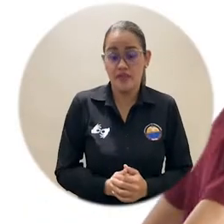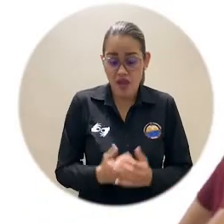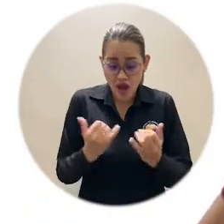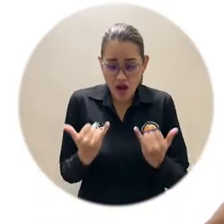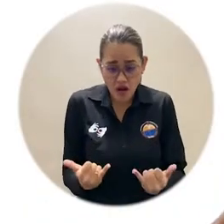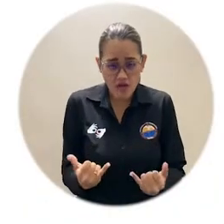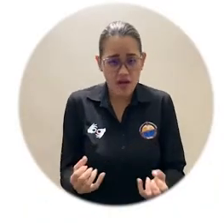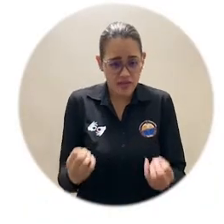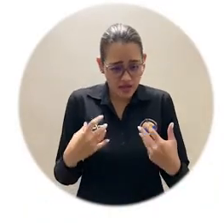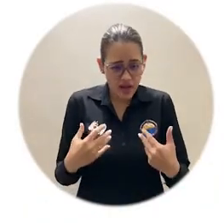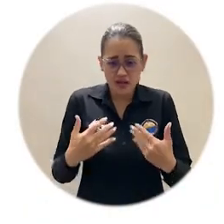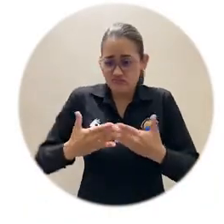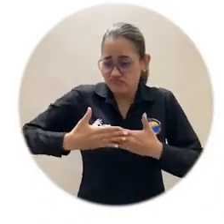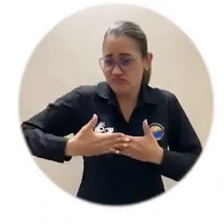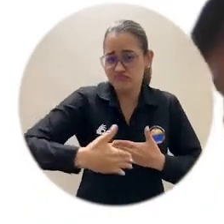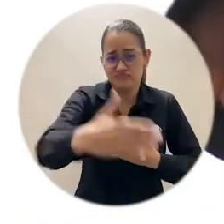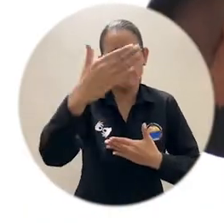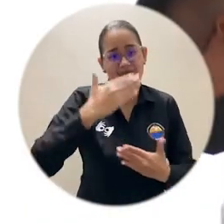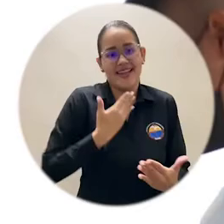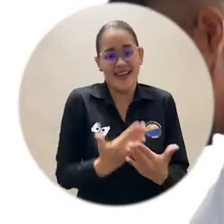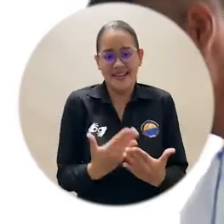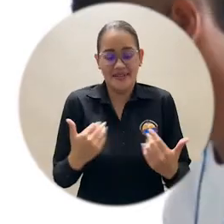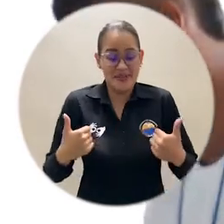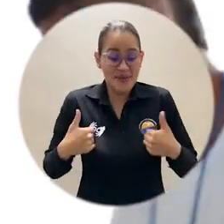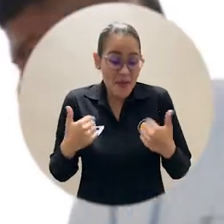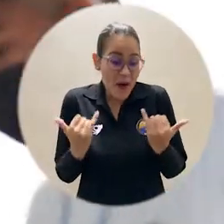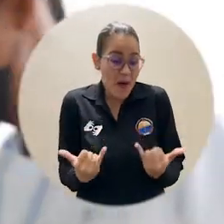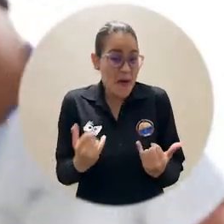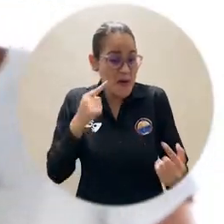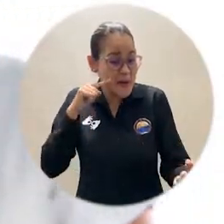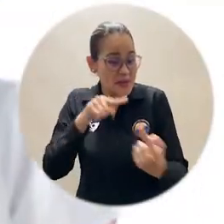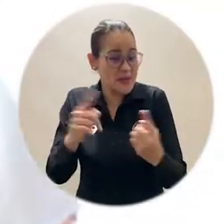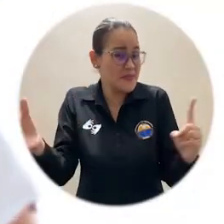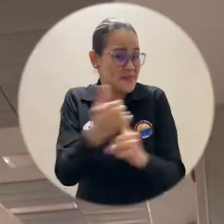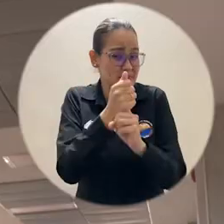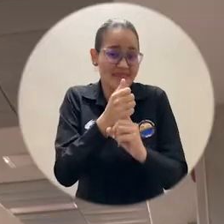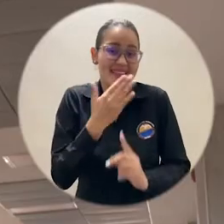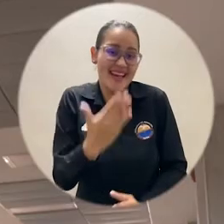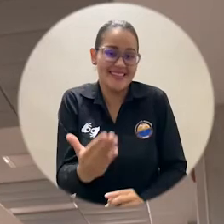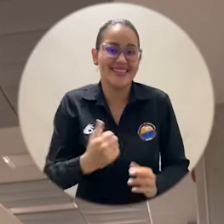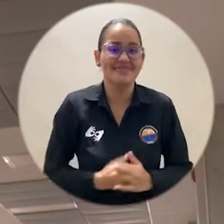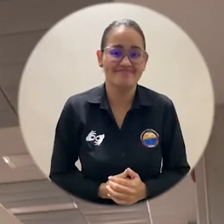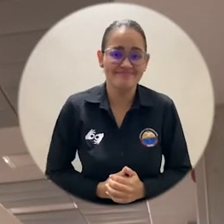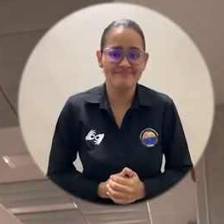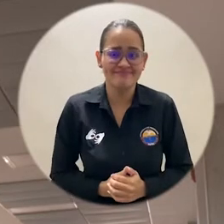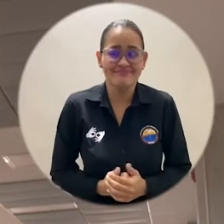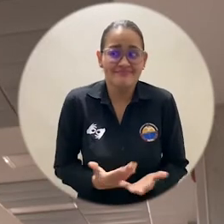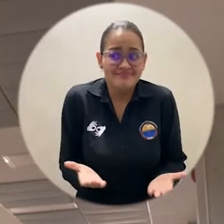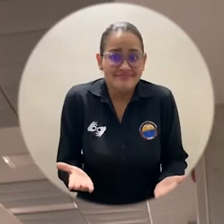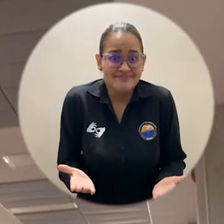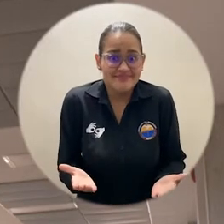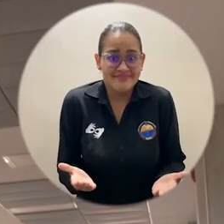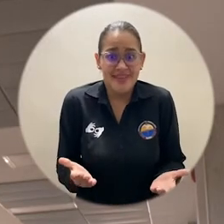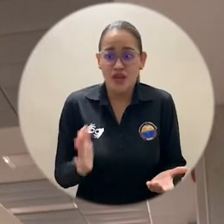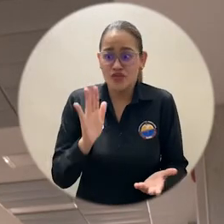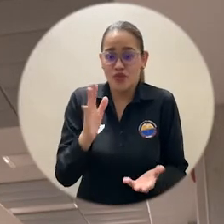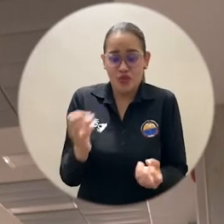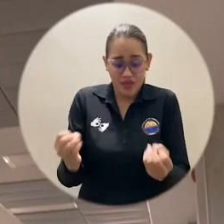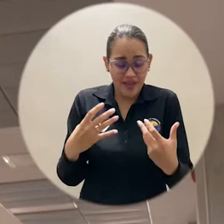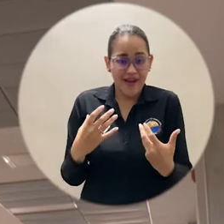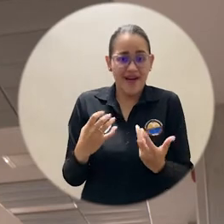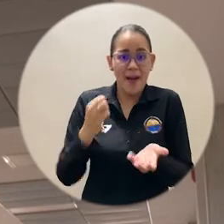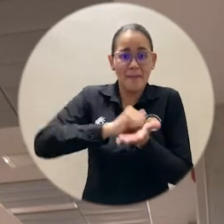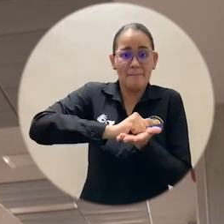por lo que tengo de ahora en adelante. Y aquí estoy cumpliendo mis metas. Pues esto es una gran oportunidad para mí, ya que